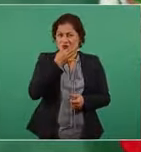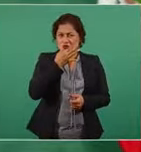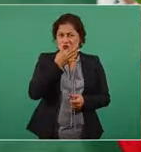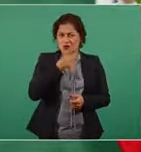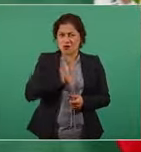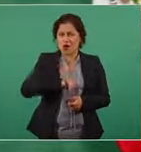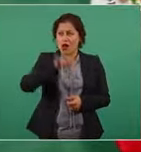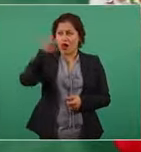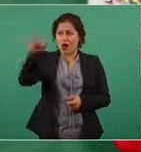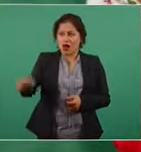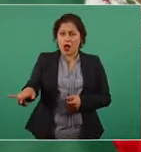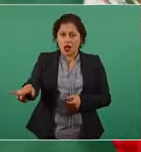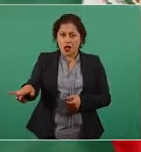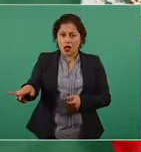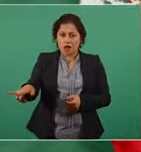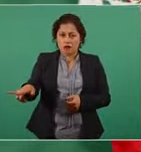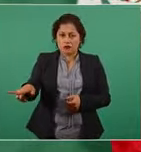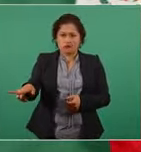descender.